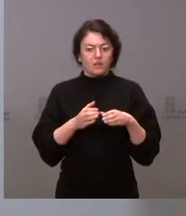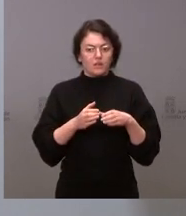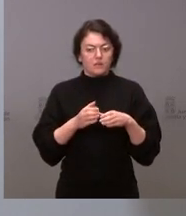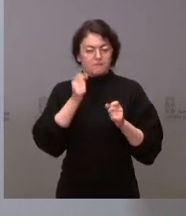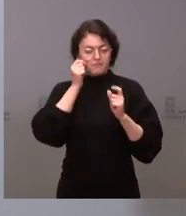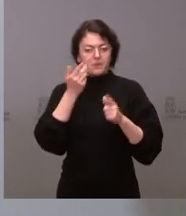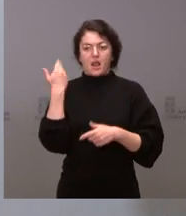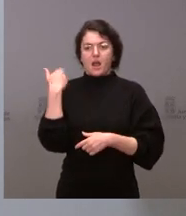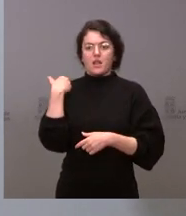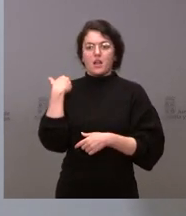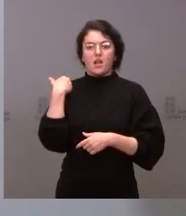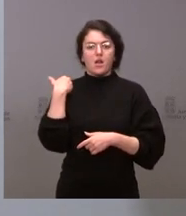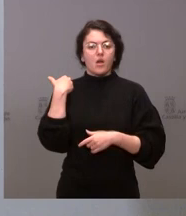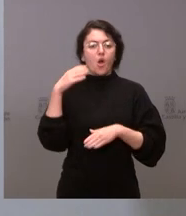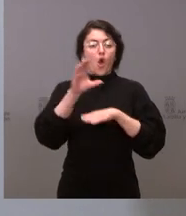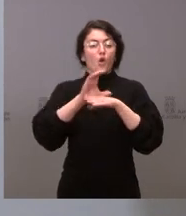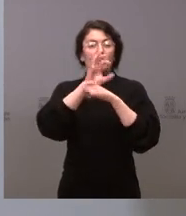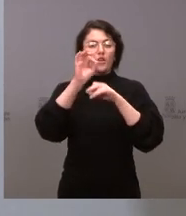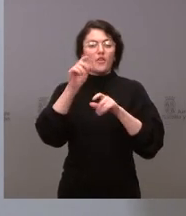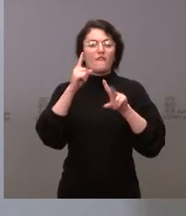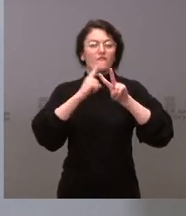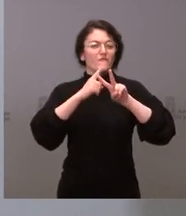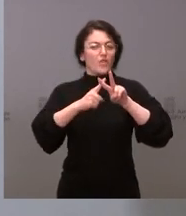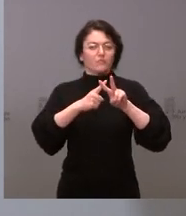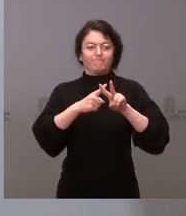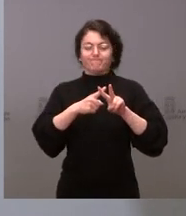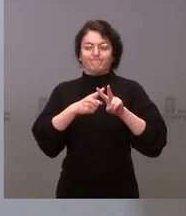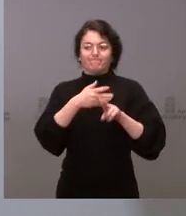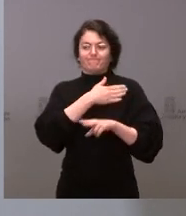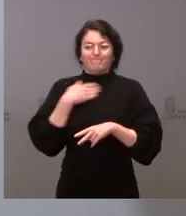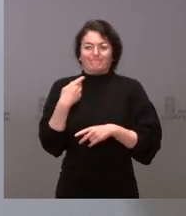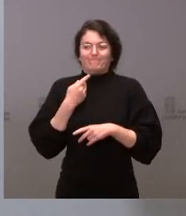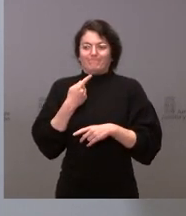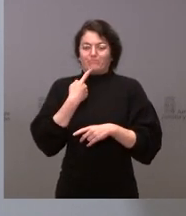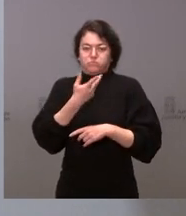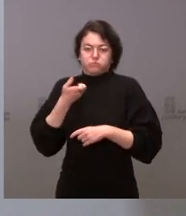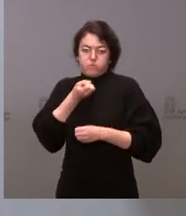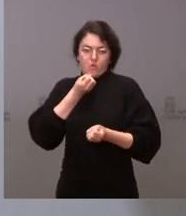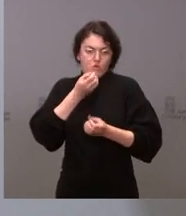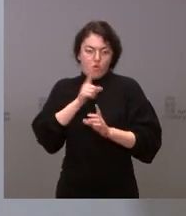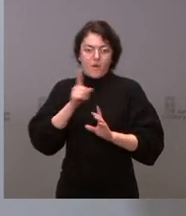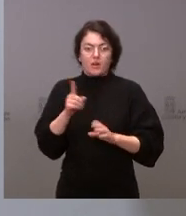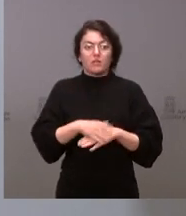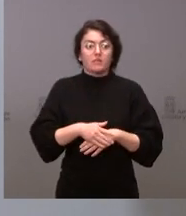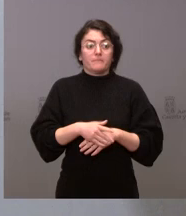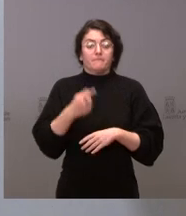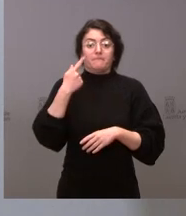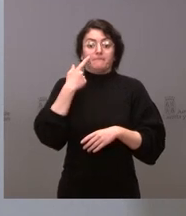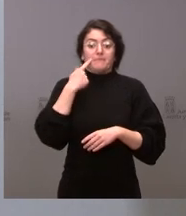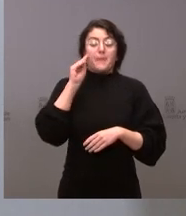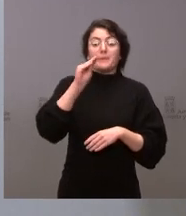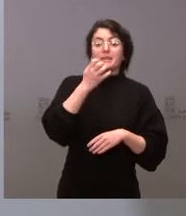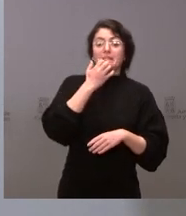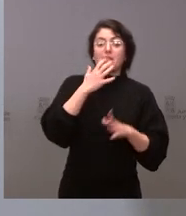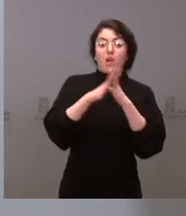los consejeros de Vox decidieron no hablar. Quería preguntarle si va a haber un consenso en esta materia entre PP y Vox a